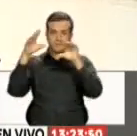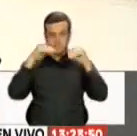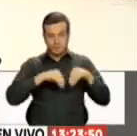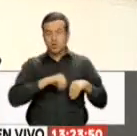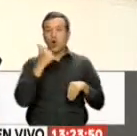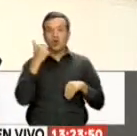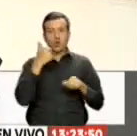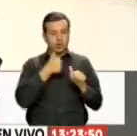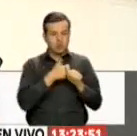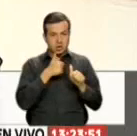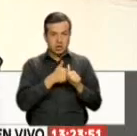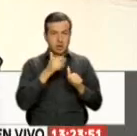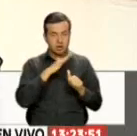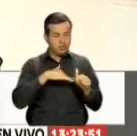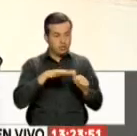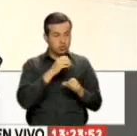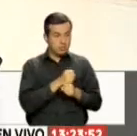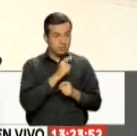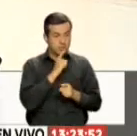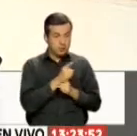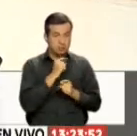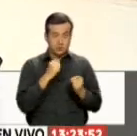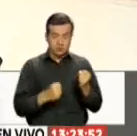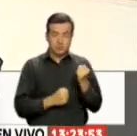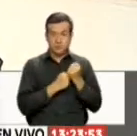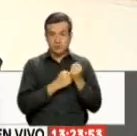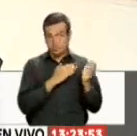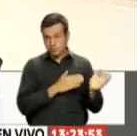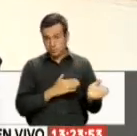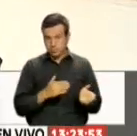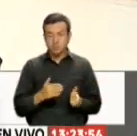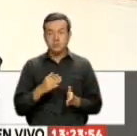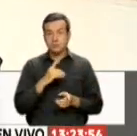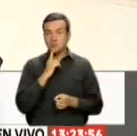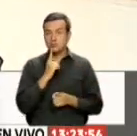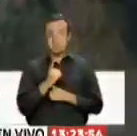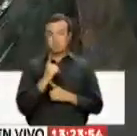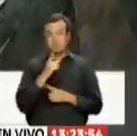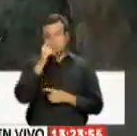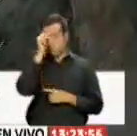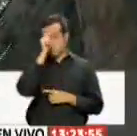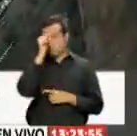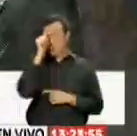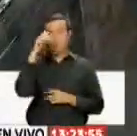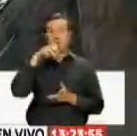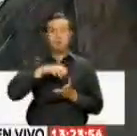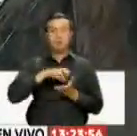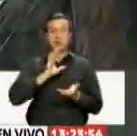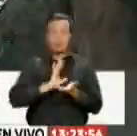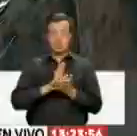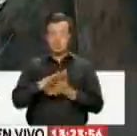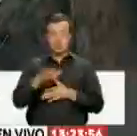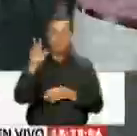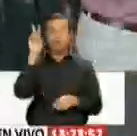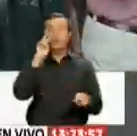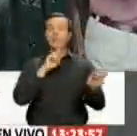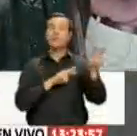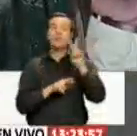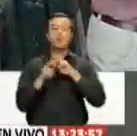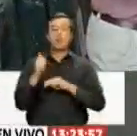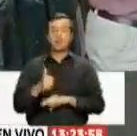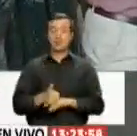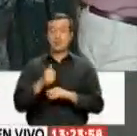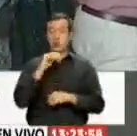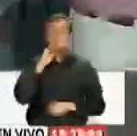cercano Y que preste Todas las facilidades Para poder Funcionar el día domingo La provincia de Zamora Está en evaluación Las